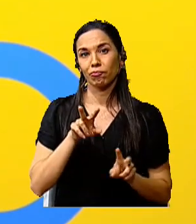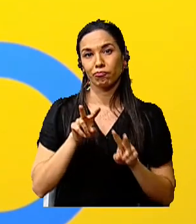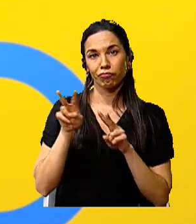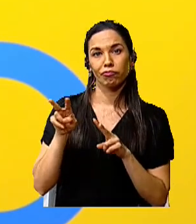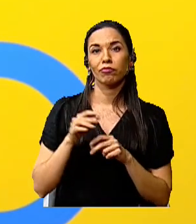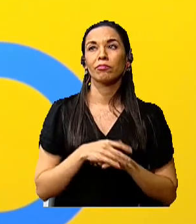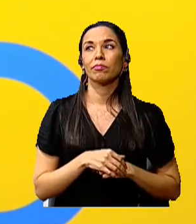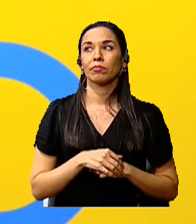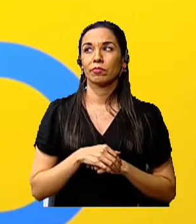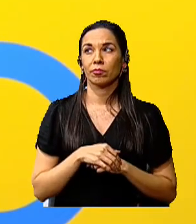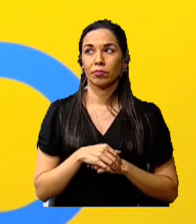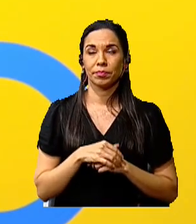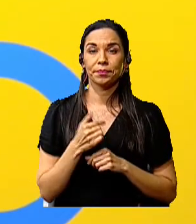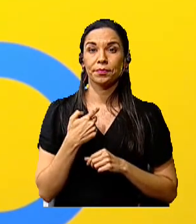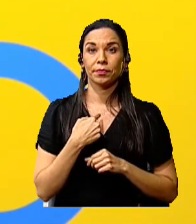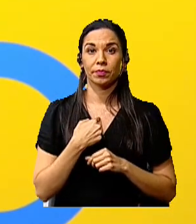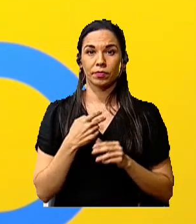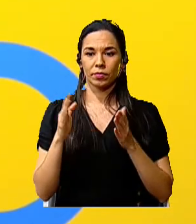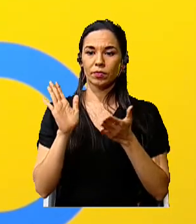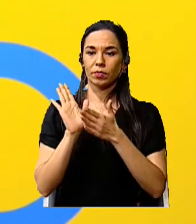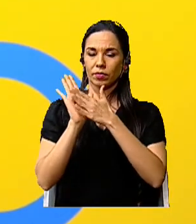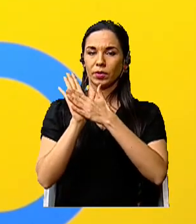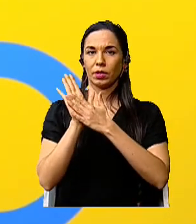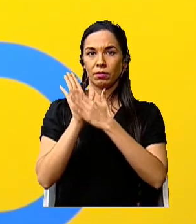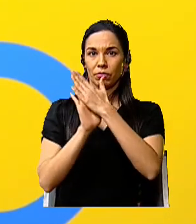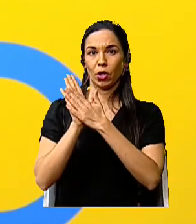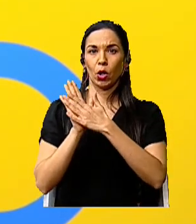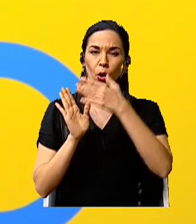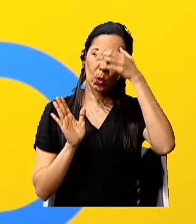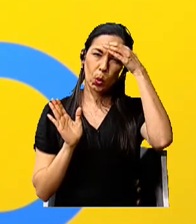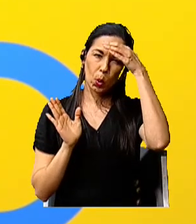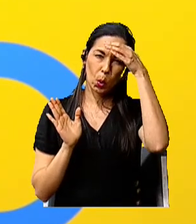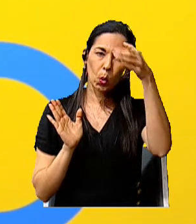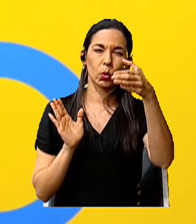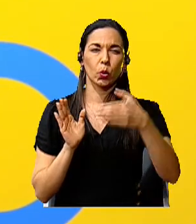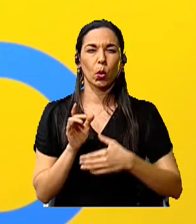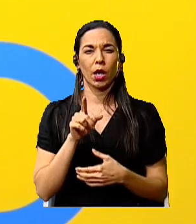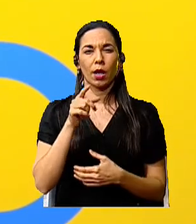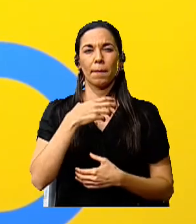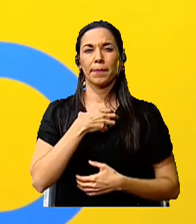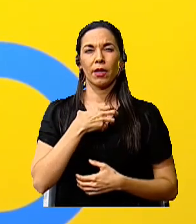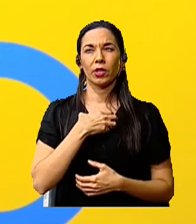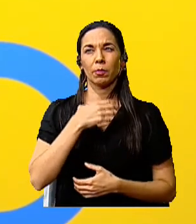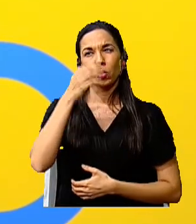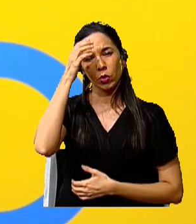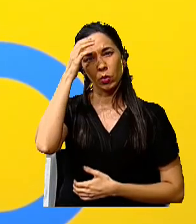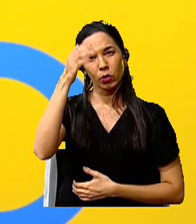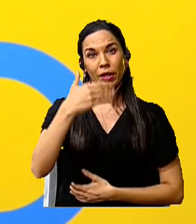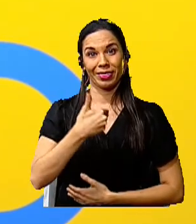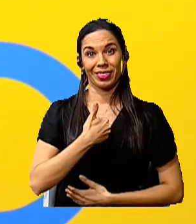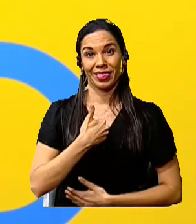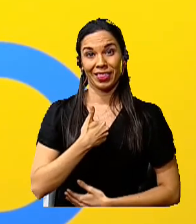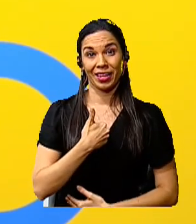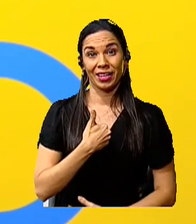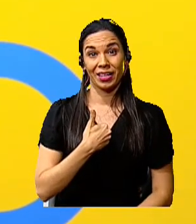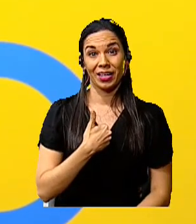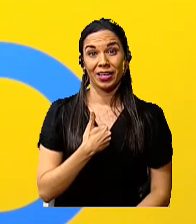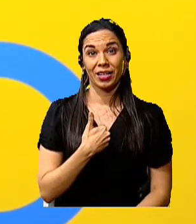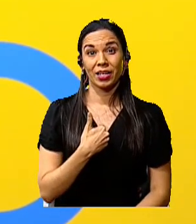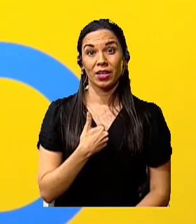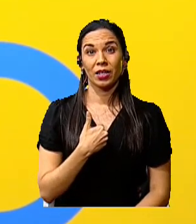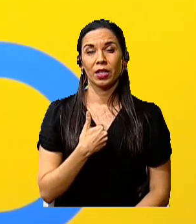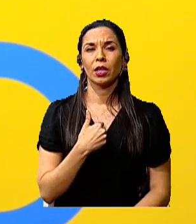tener el patrimonio cultural. Recuerdan que el patrimonio cultural tiene que ver con los